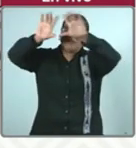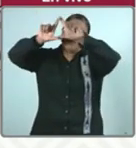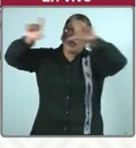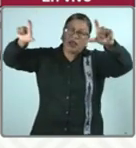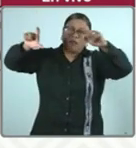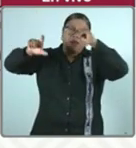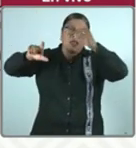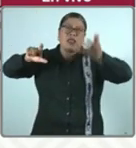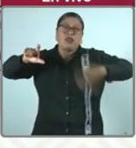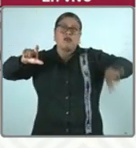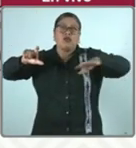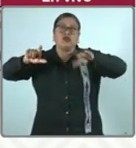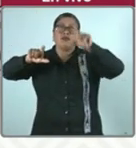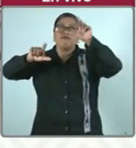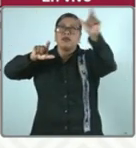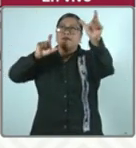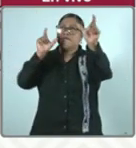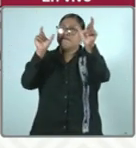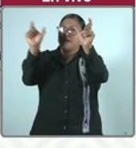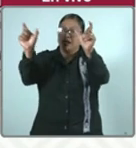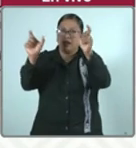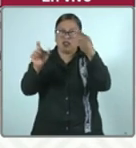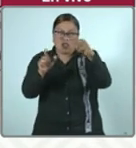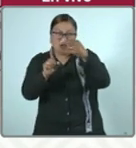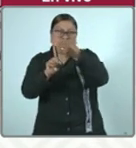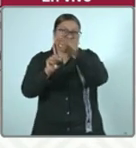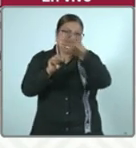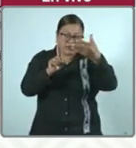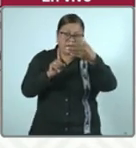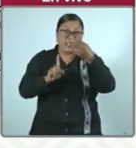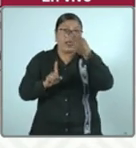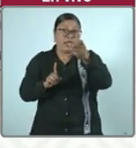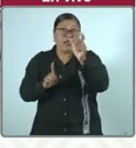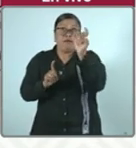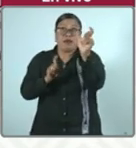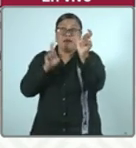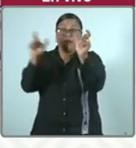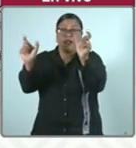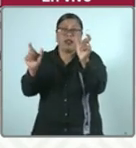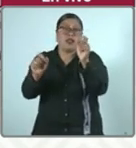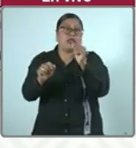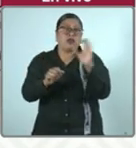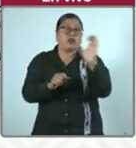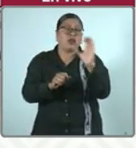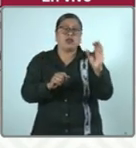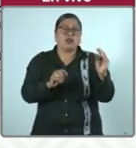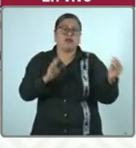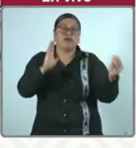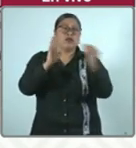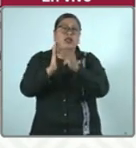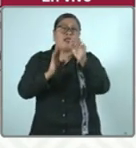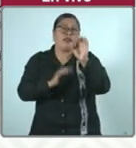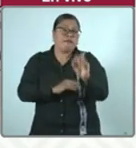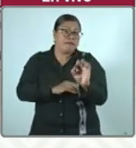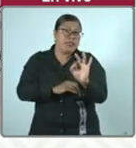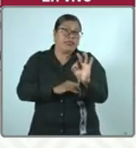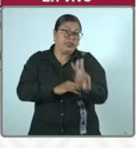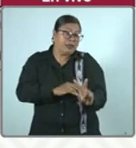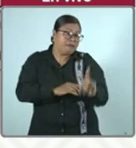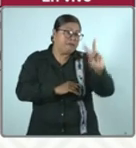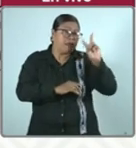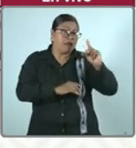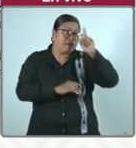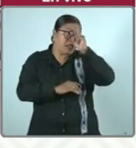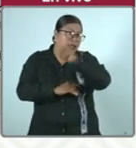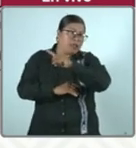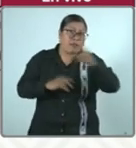búsqueda de las víctimas directas. Esto es muy importante porque estas cédulas justamente las colocamos el día viernes con la finalidad de que todas y